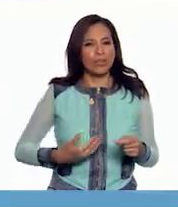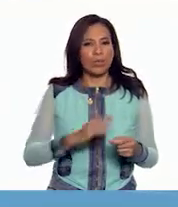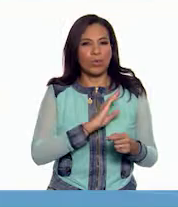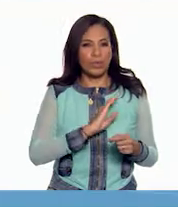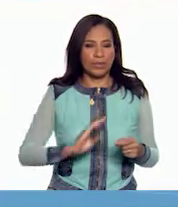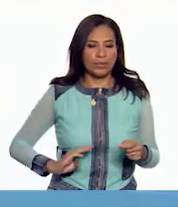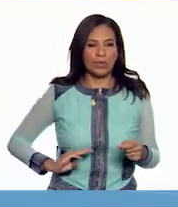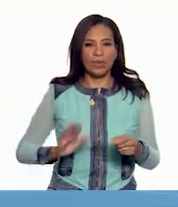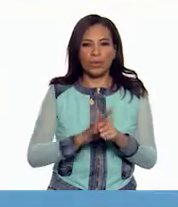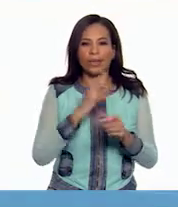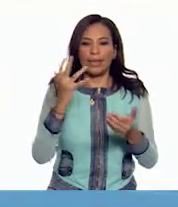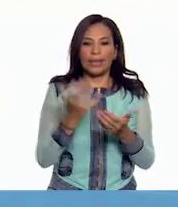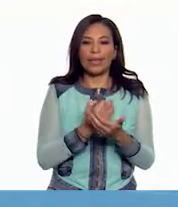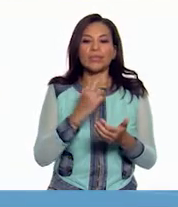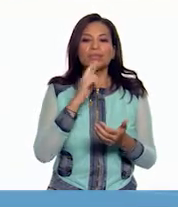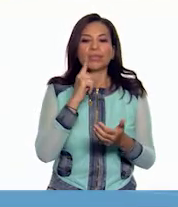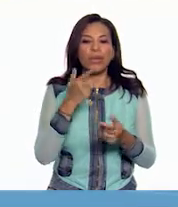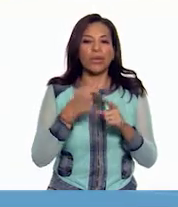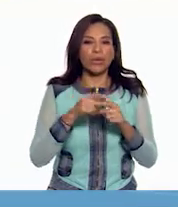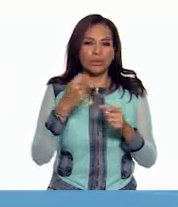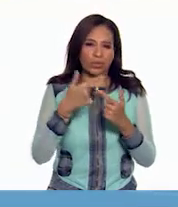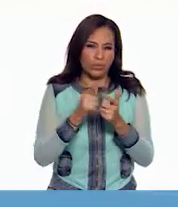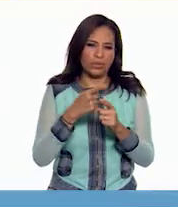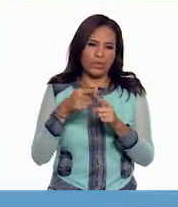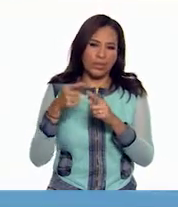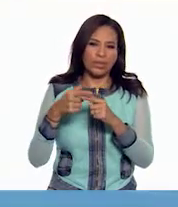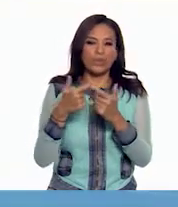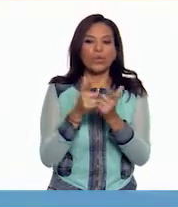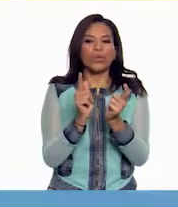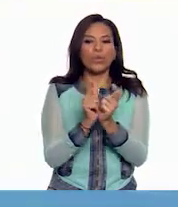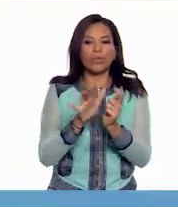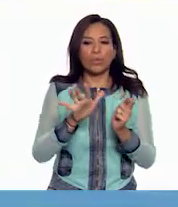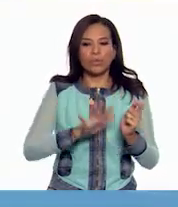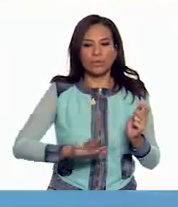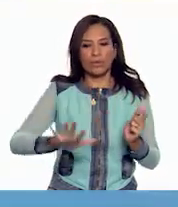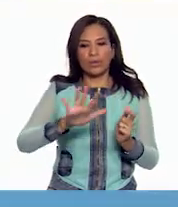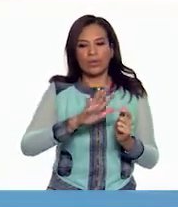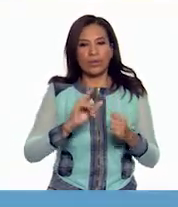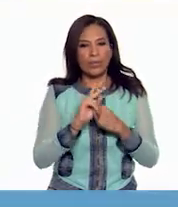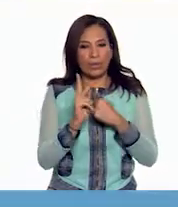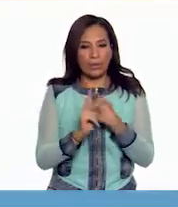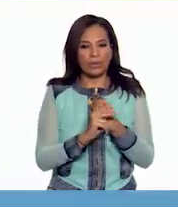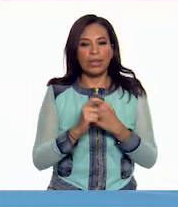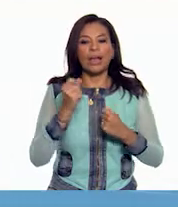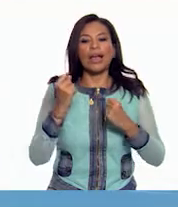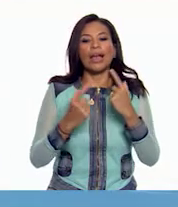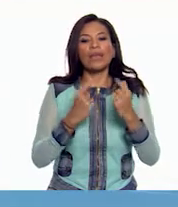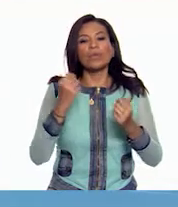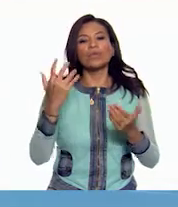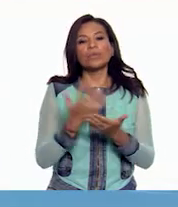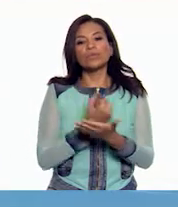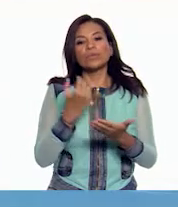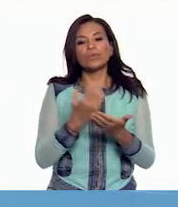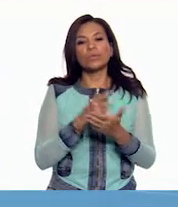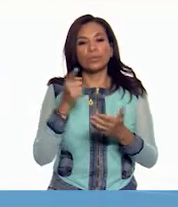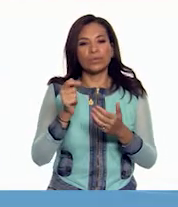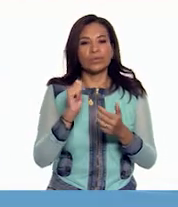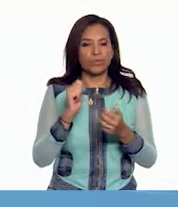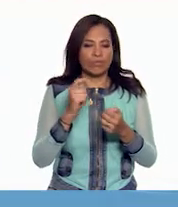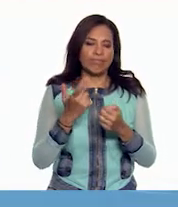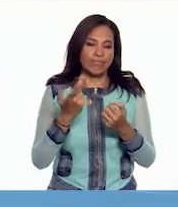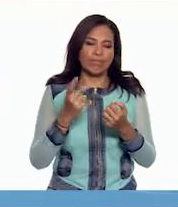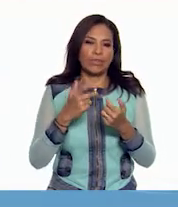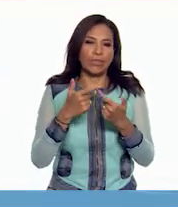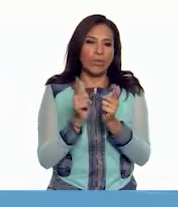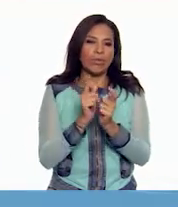por lo que ganaron popularidad entre distintos sectores alrededor del país. Algunos de los triunfos del partido oficial en algunas